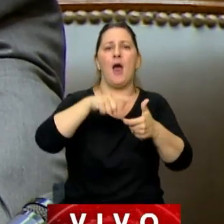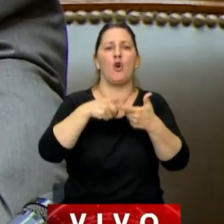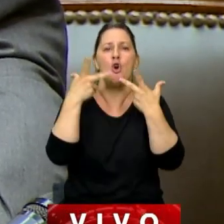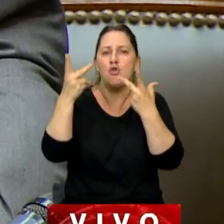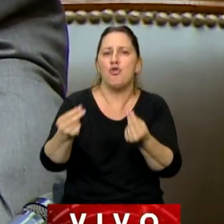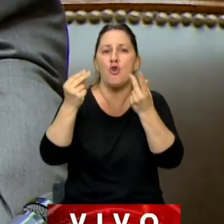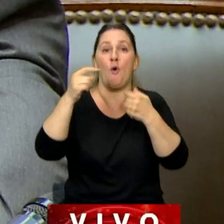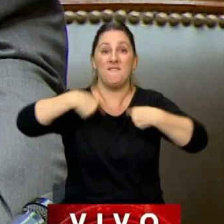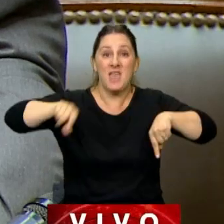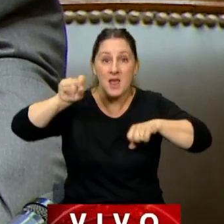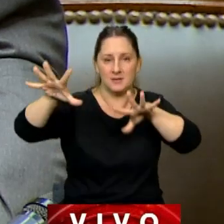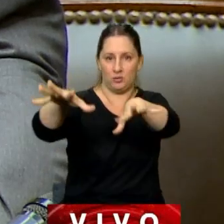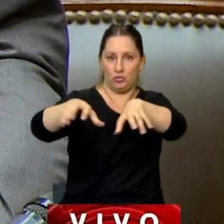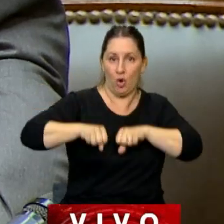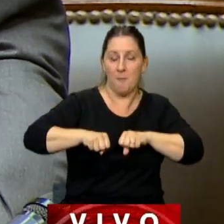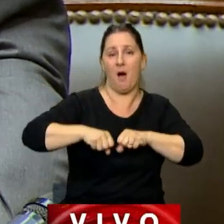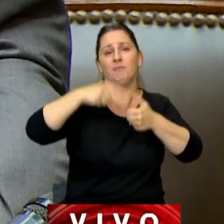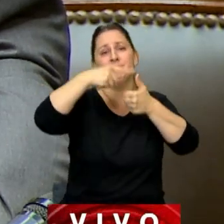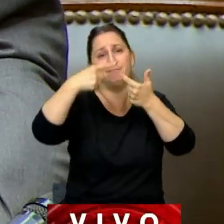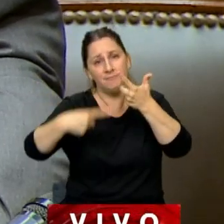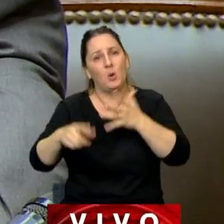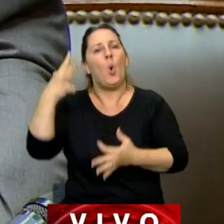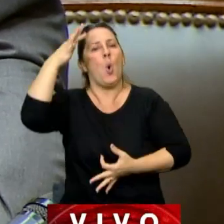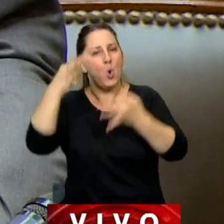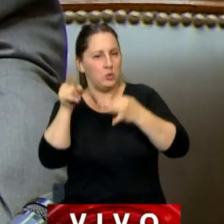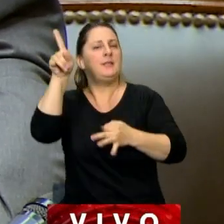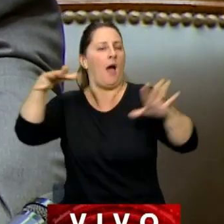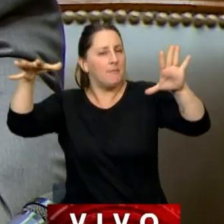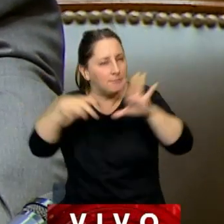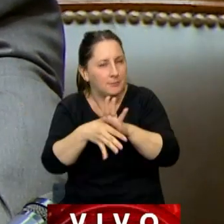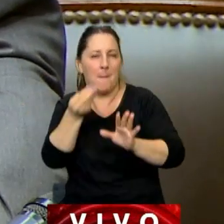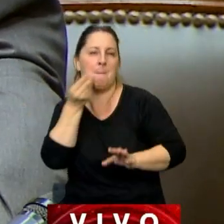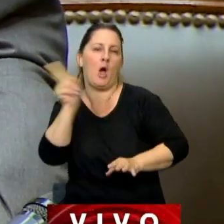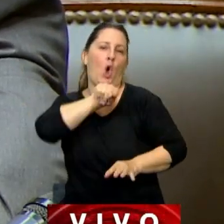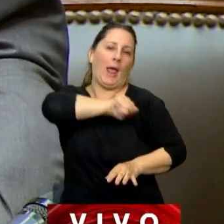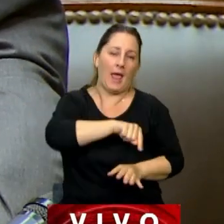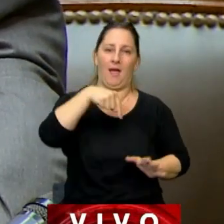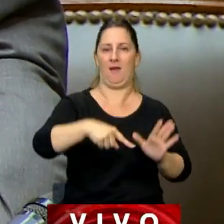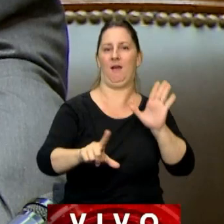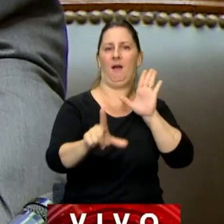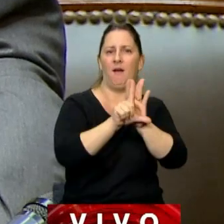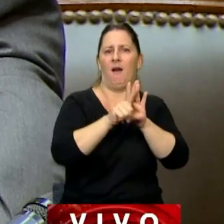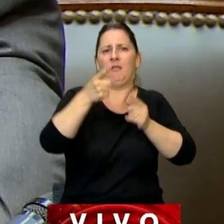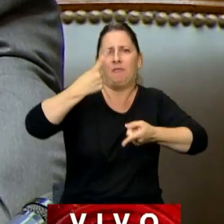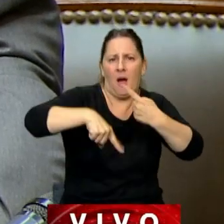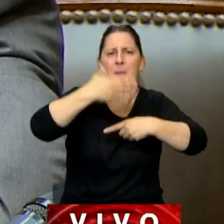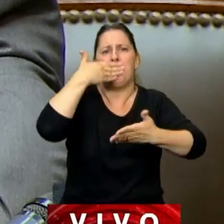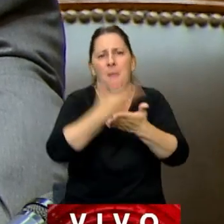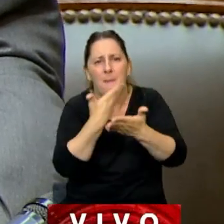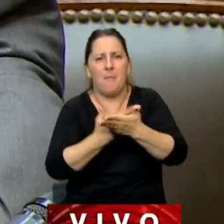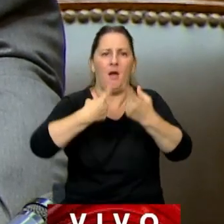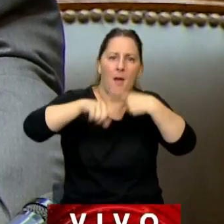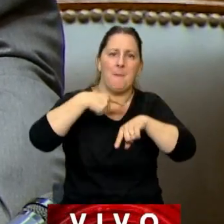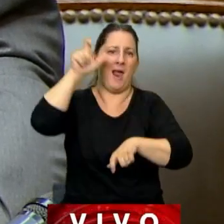general de bienes y otras tantas, son más efectivas que la creación de más burocracia y más